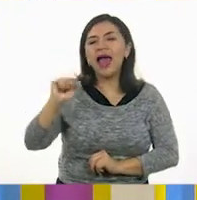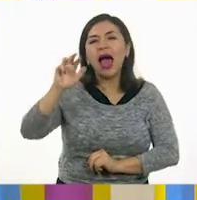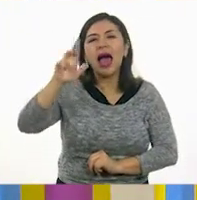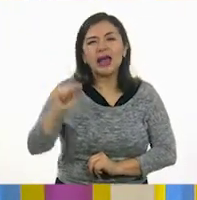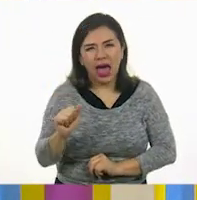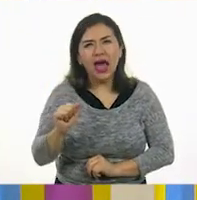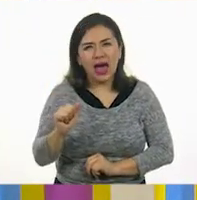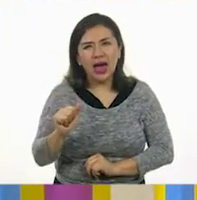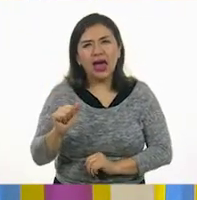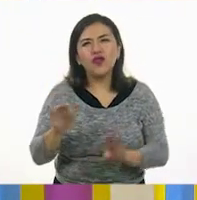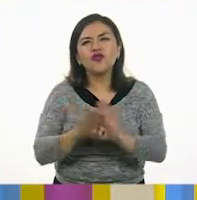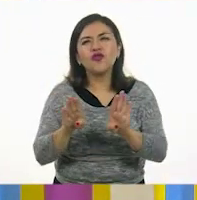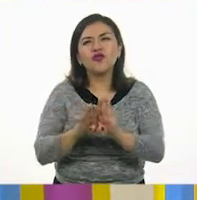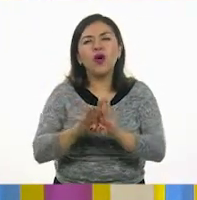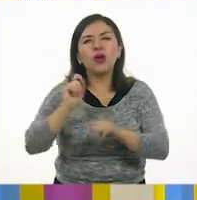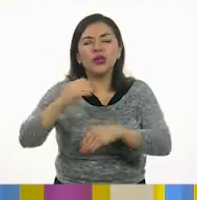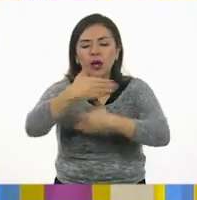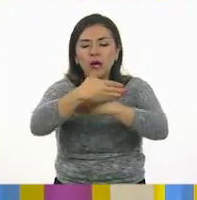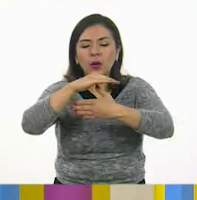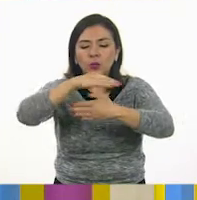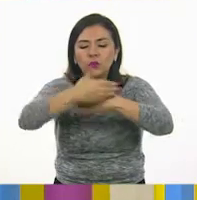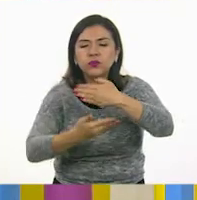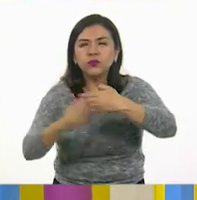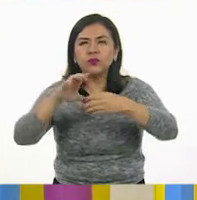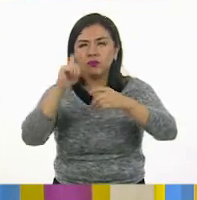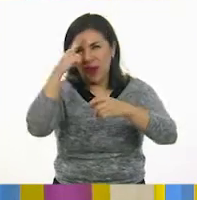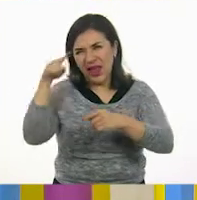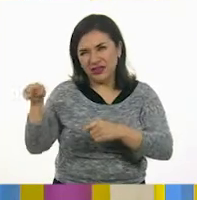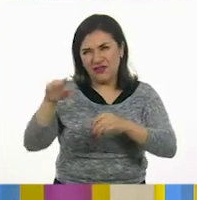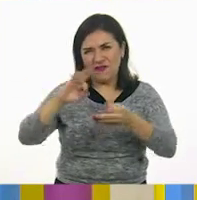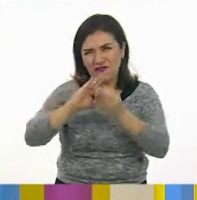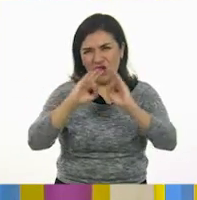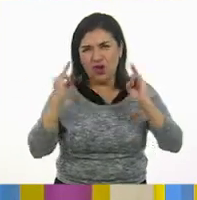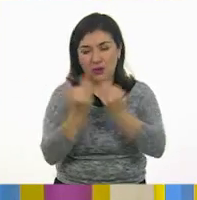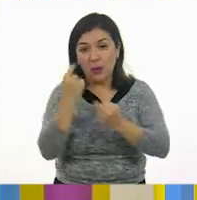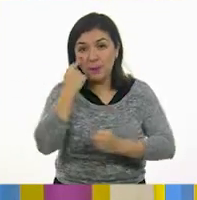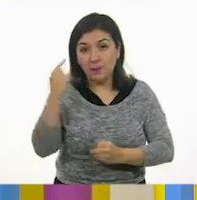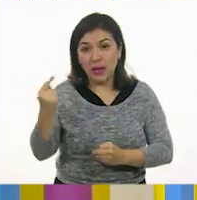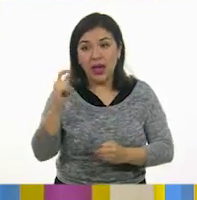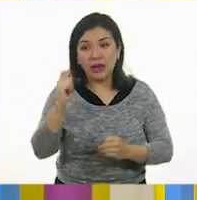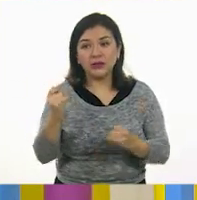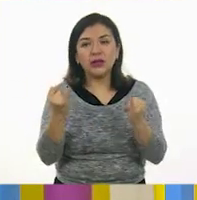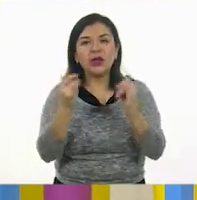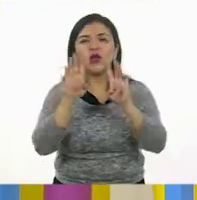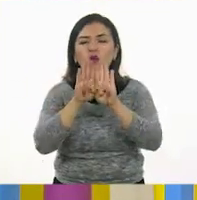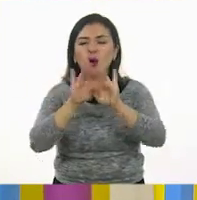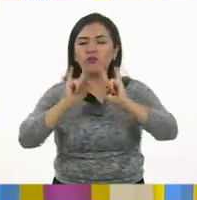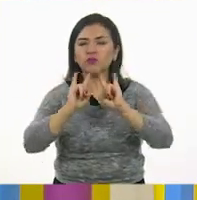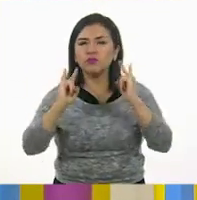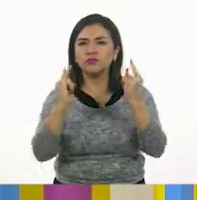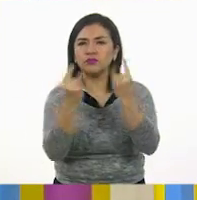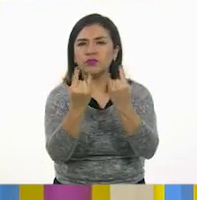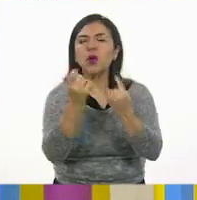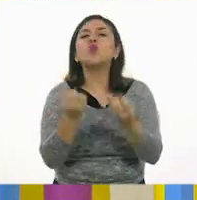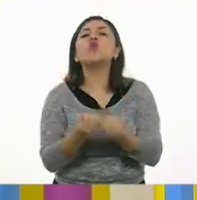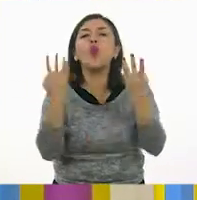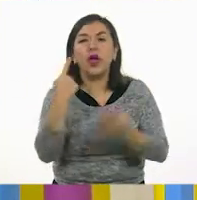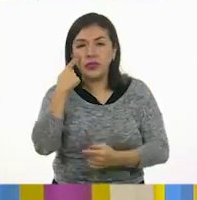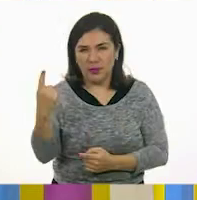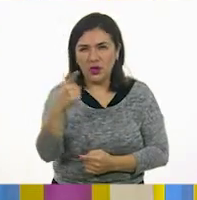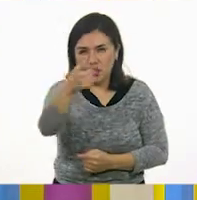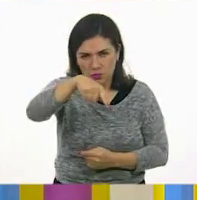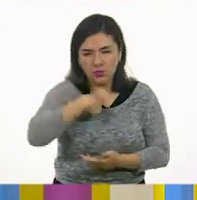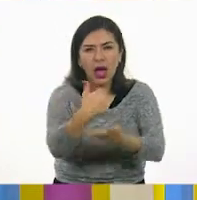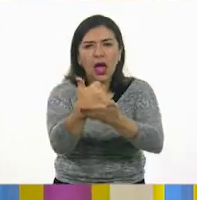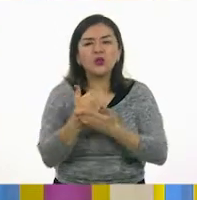cara o la cara de los cuerpos geométricos, ¿verdad? Esta es una cara. Esta sería otra. Entonces, ayúdenme allá en casa a